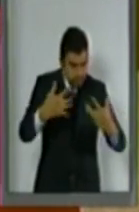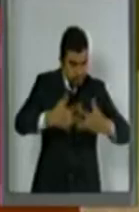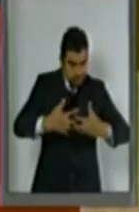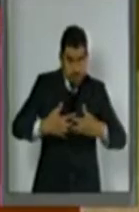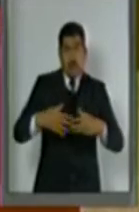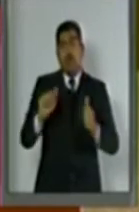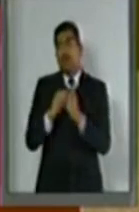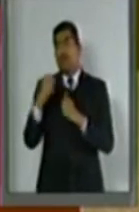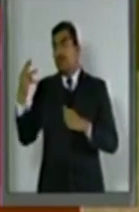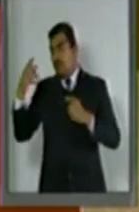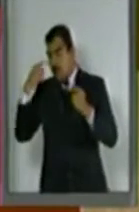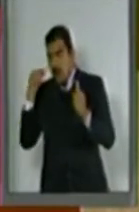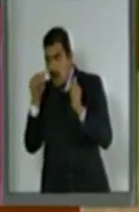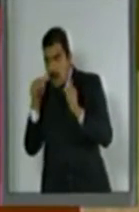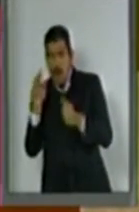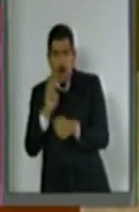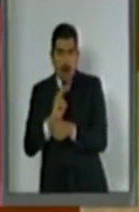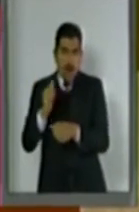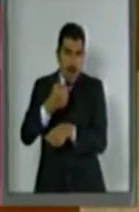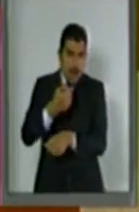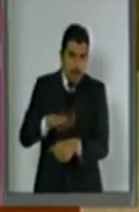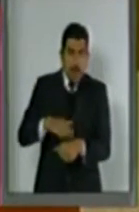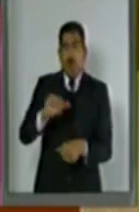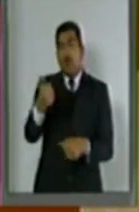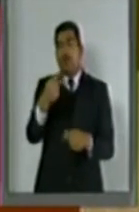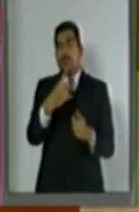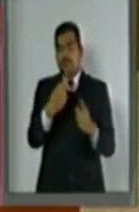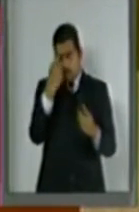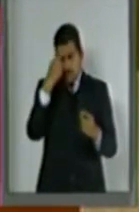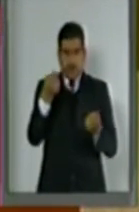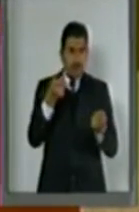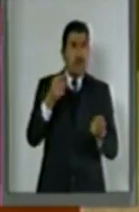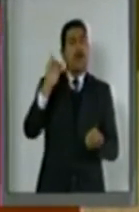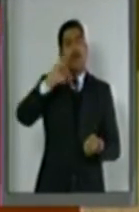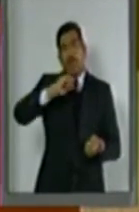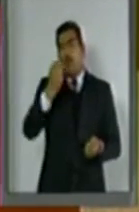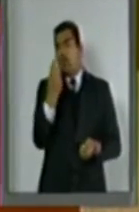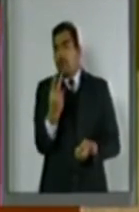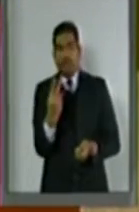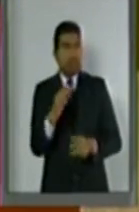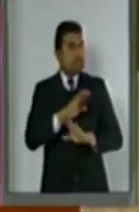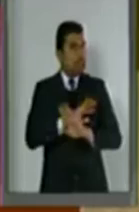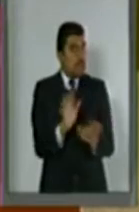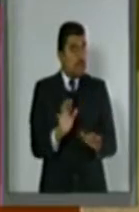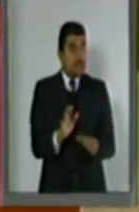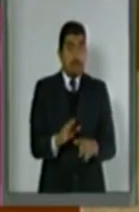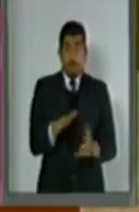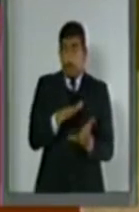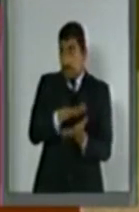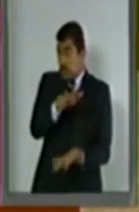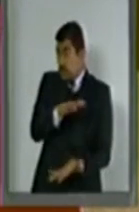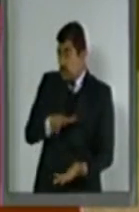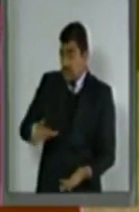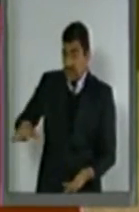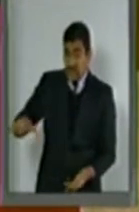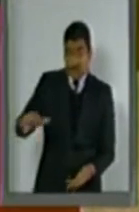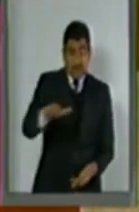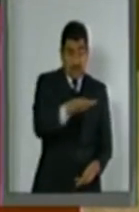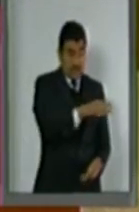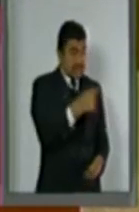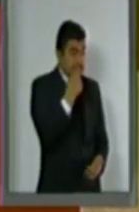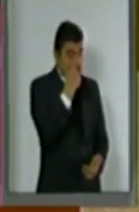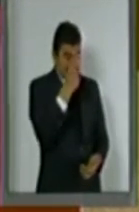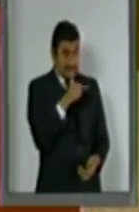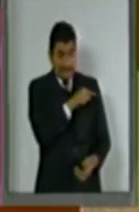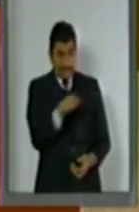3 como auxiliares administrativos. Y 2 son funcionarios, directores o jefes. La gran mayoría tiene un perfil ocupacional